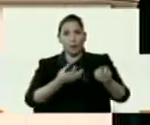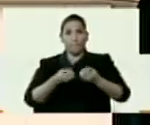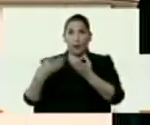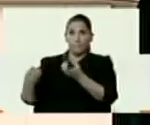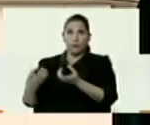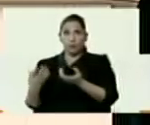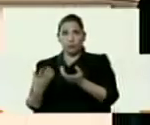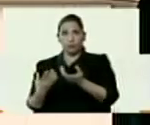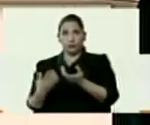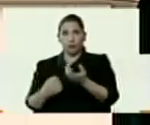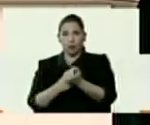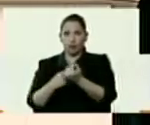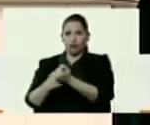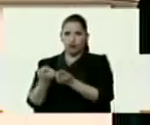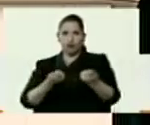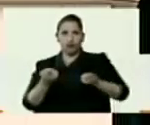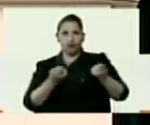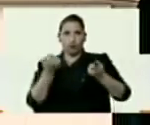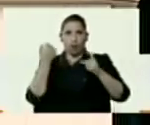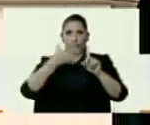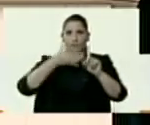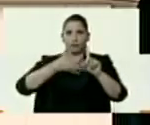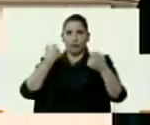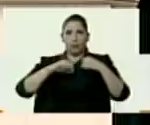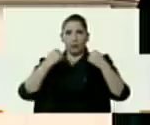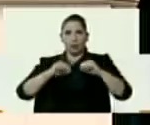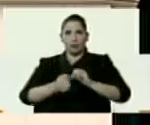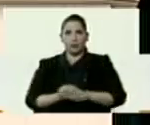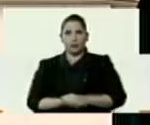entrenamiento, dice.